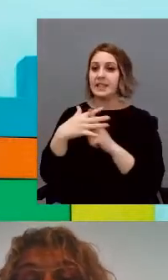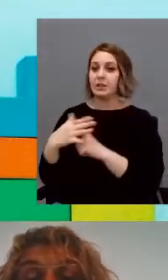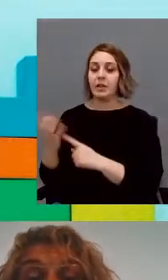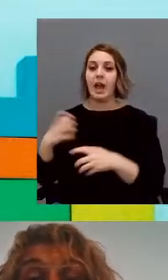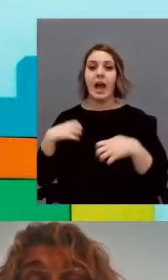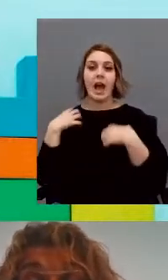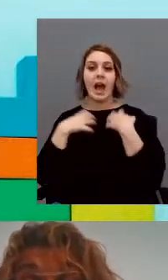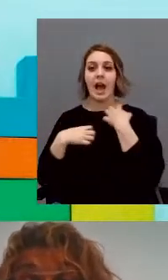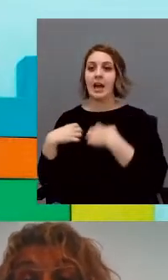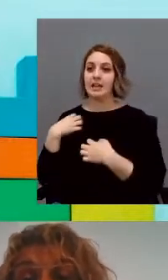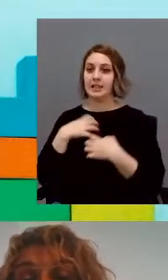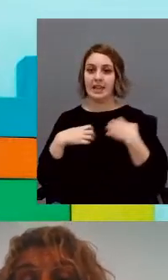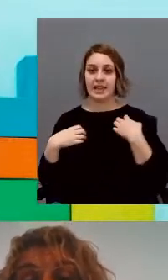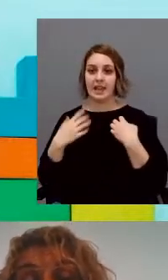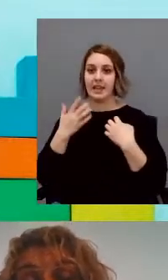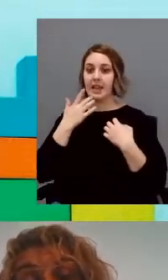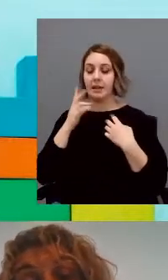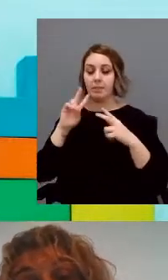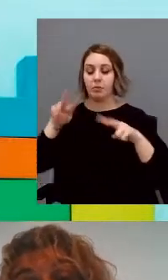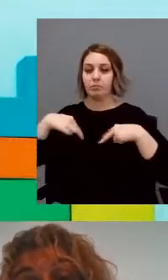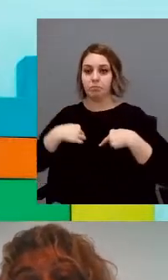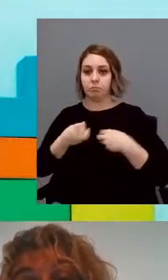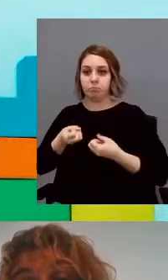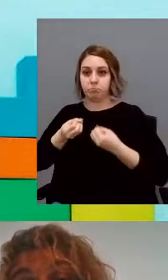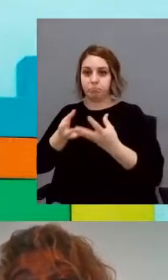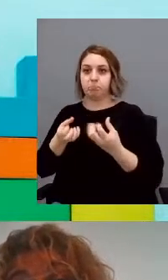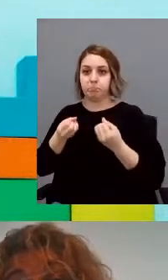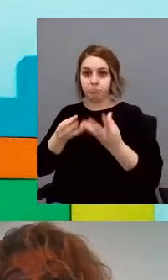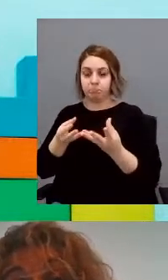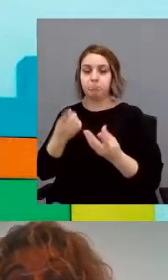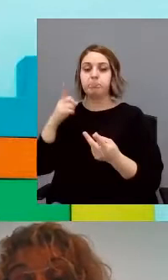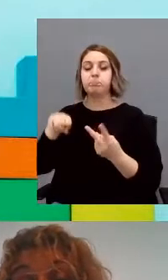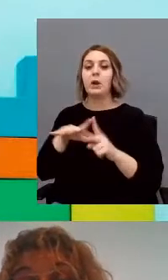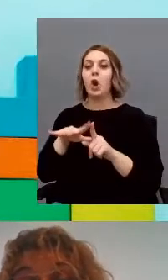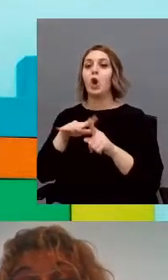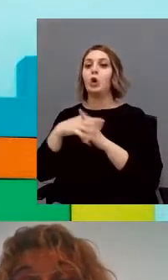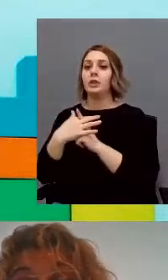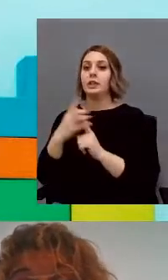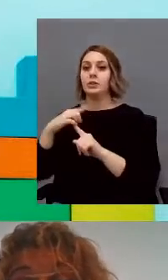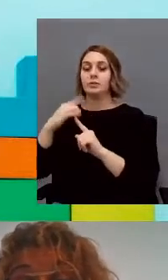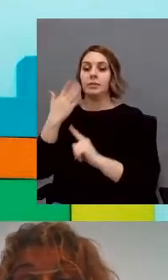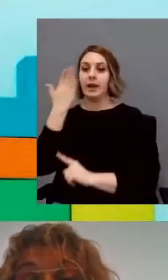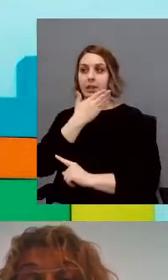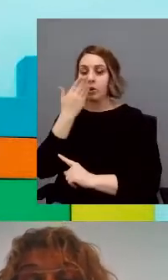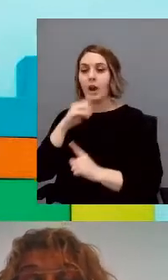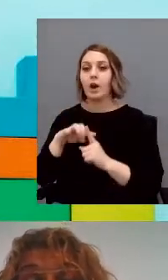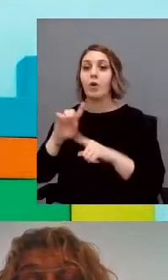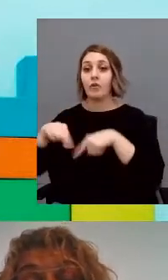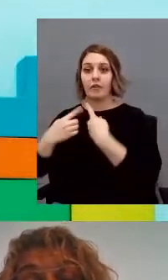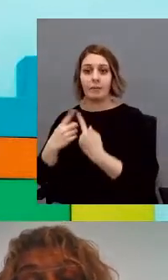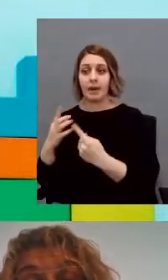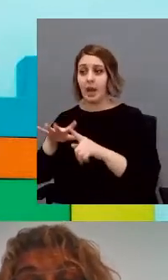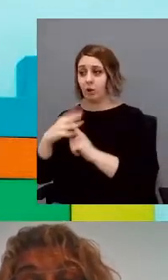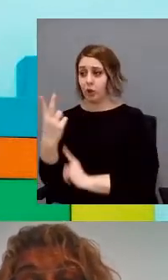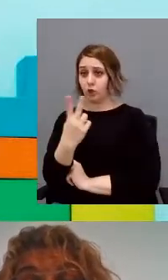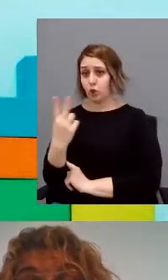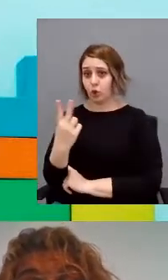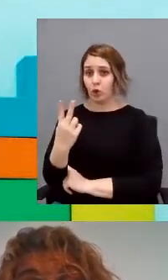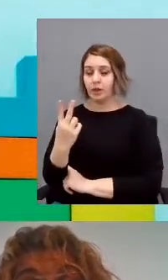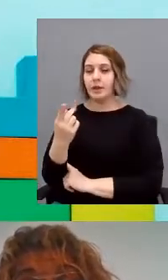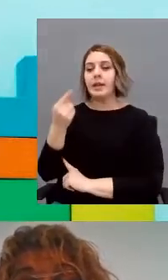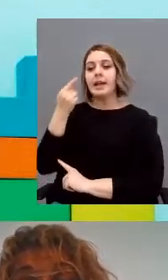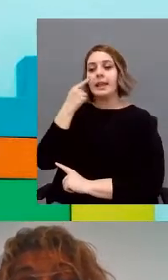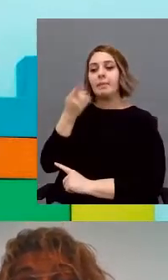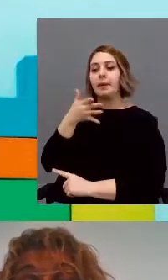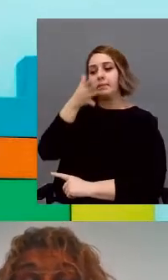de ansiedad, sobre todo autonarradas, y también en los diferentes contextos, tanto a nivel escolar como a nivel familiar, y también